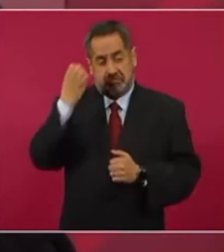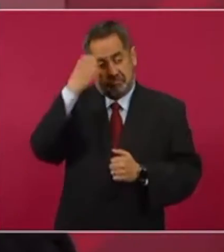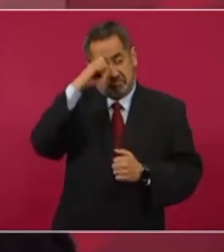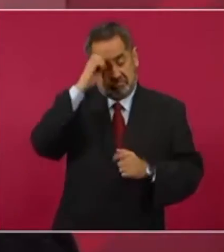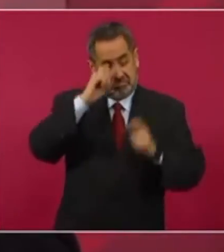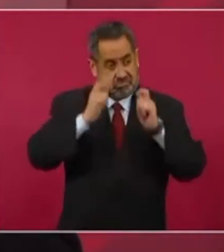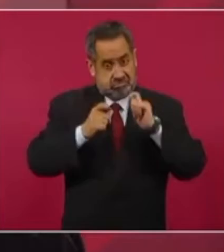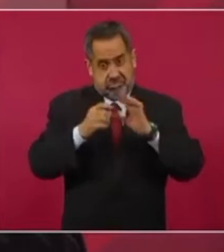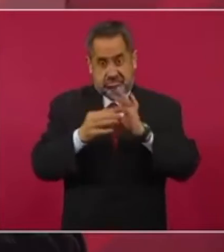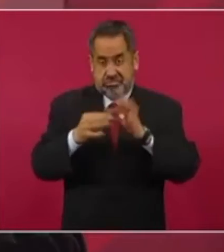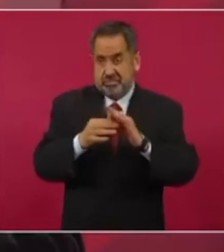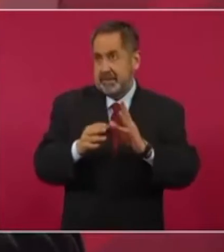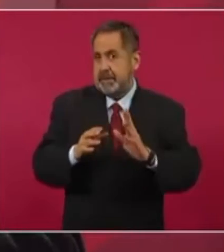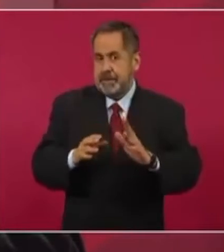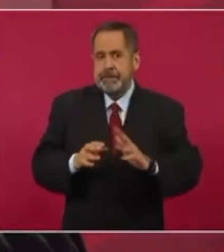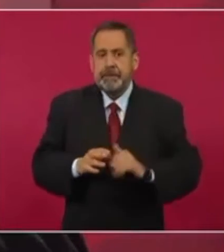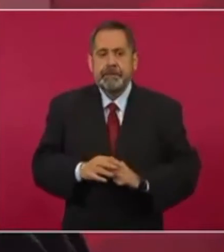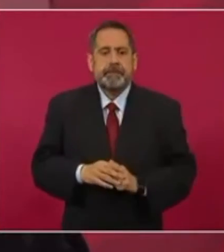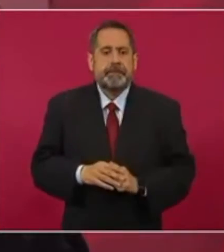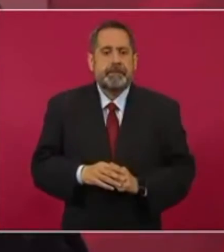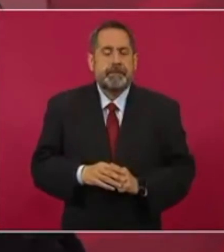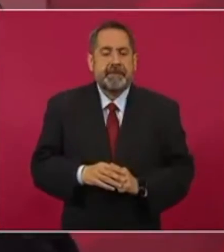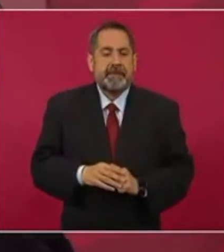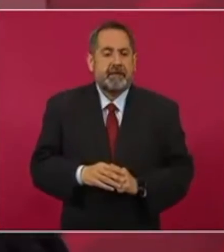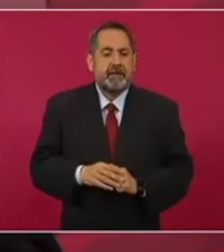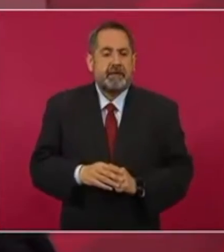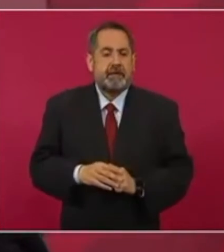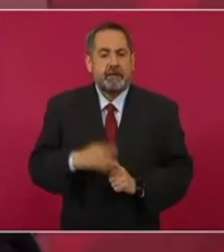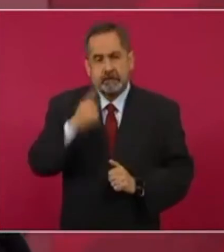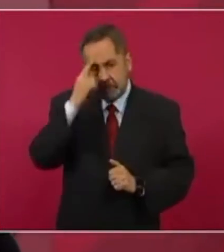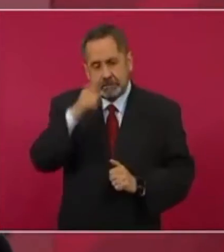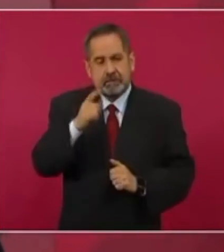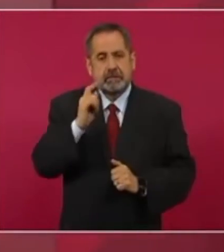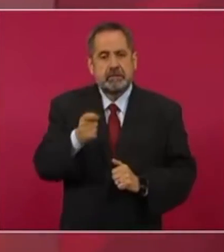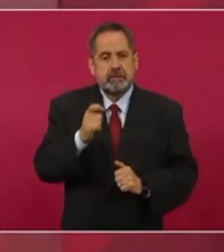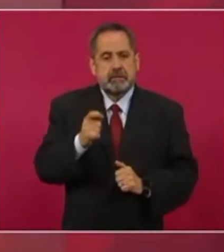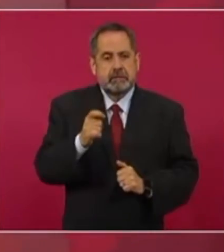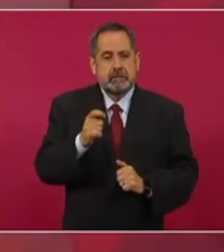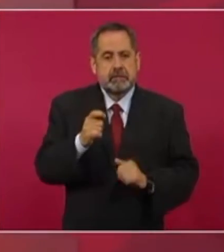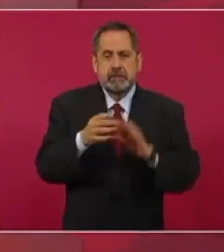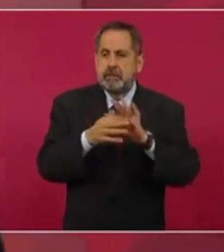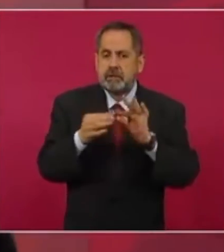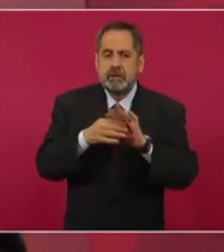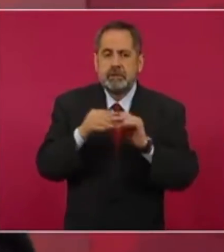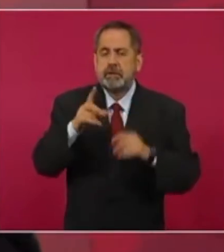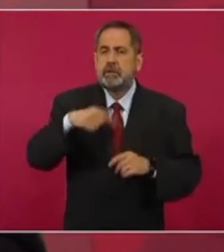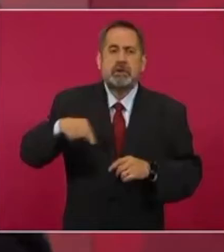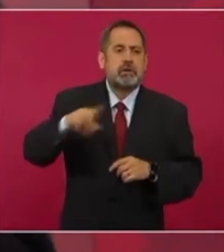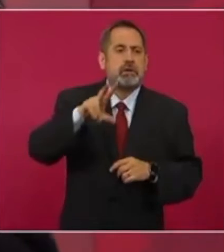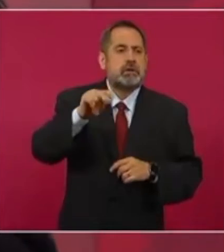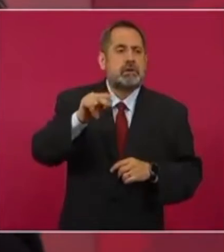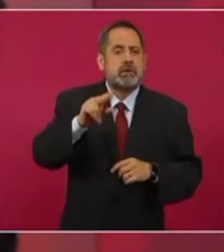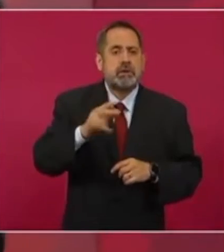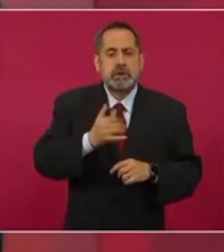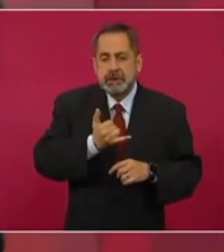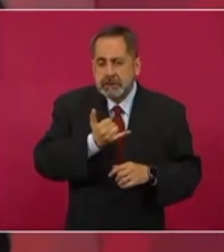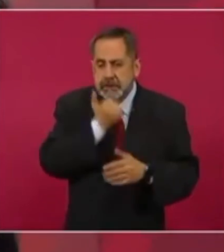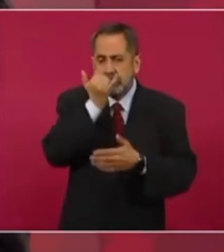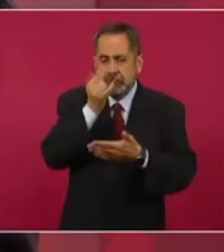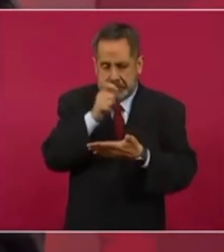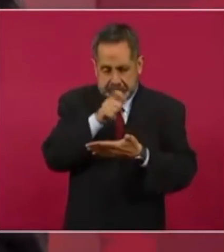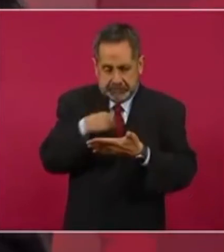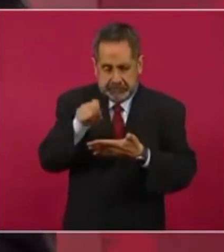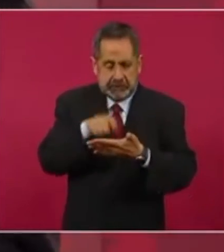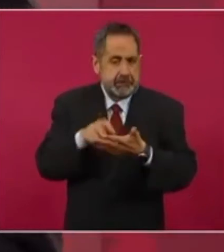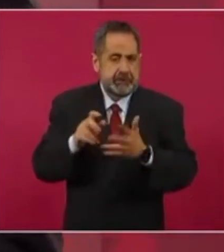para que no se vayan a equivocar.